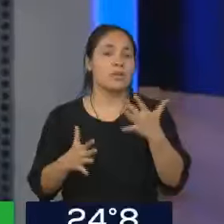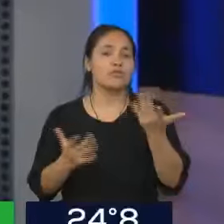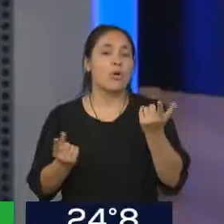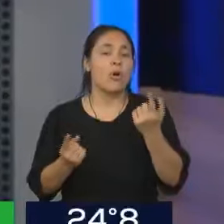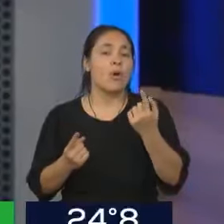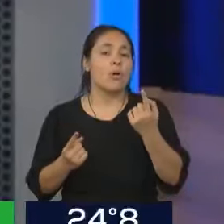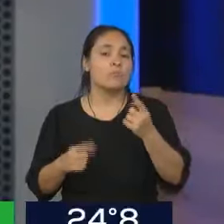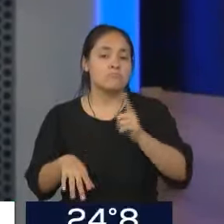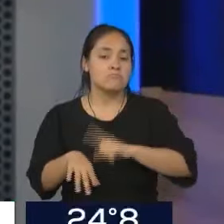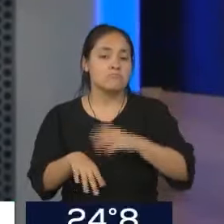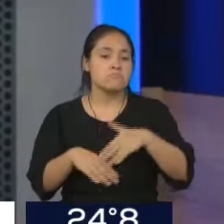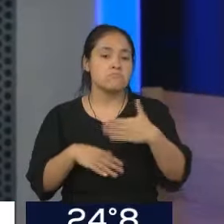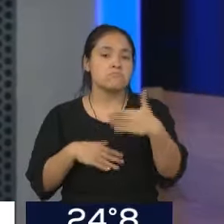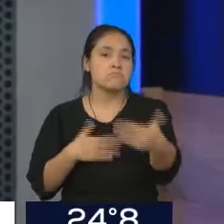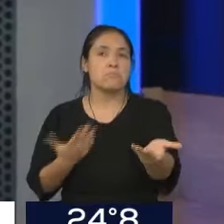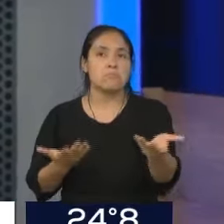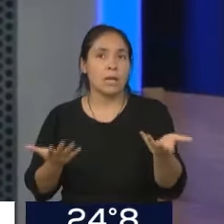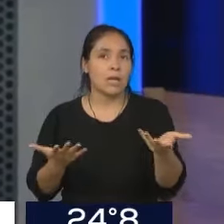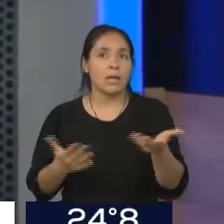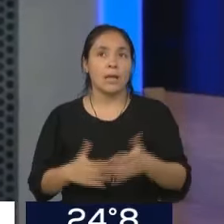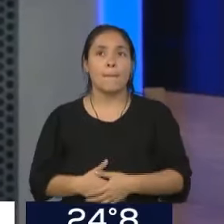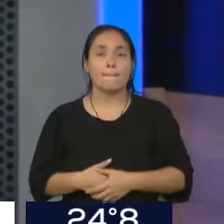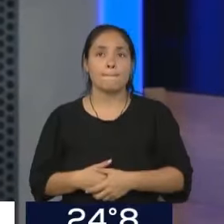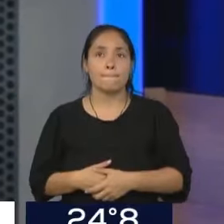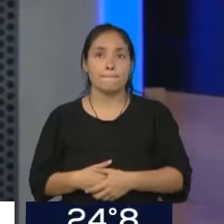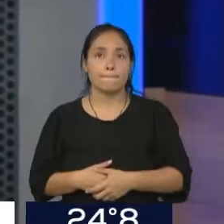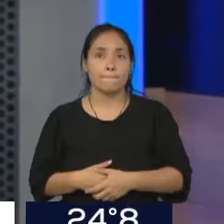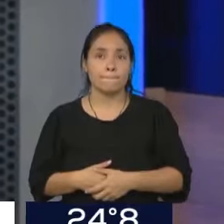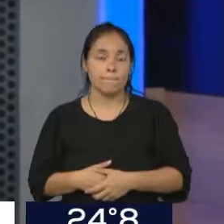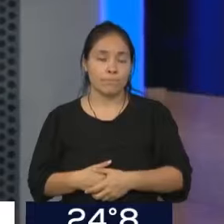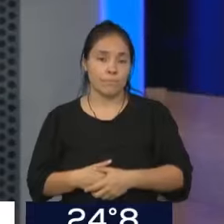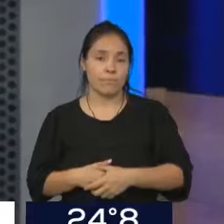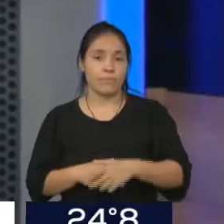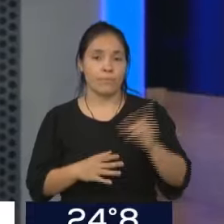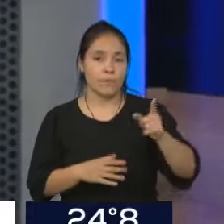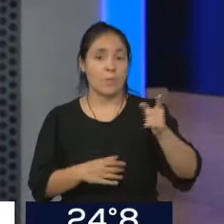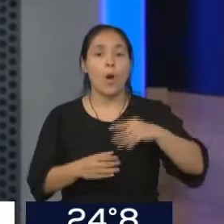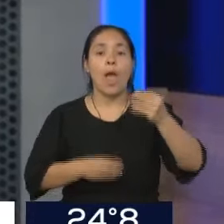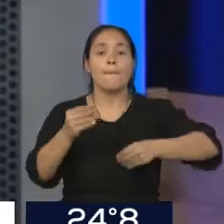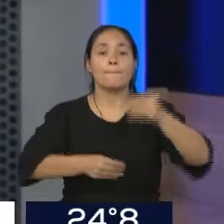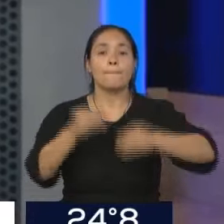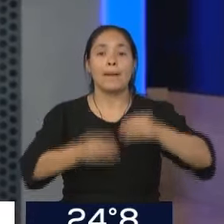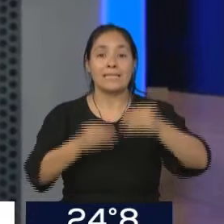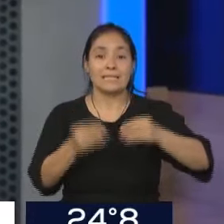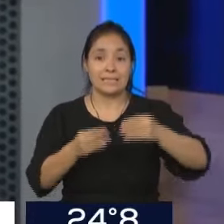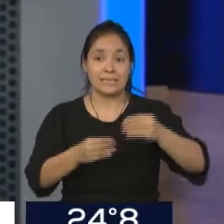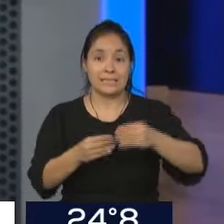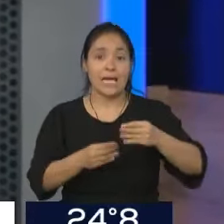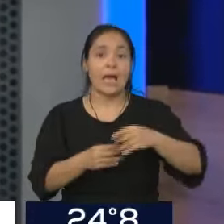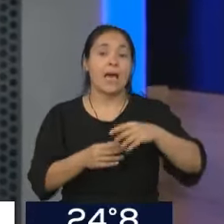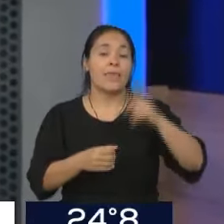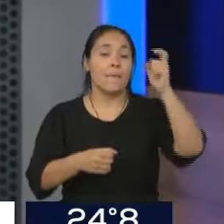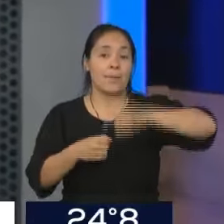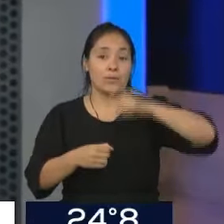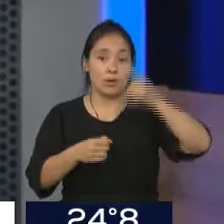Nada más que le pidió como accionista que es de la petrolera IPF, estatal IPF, que los honorarios que le